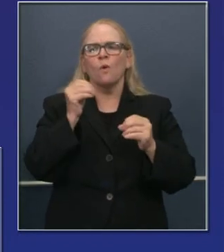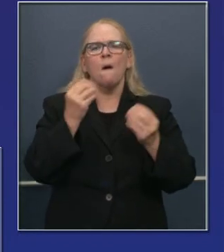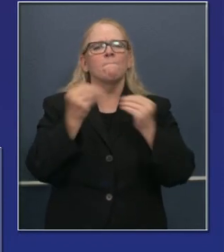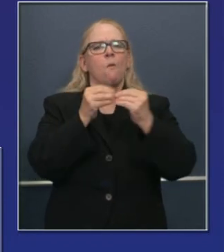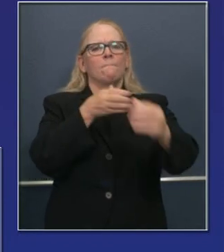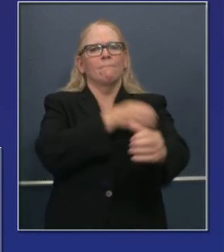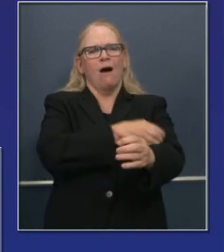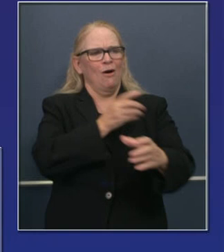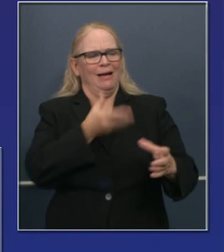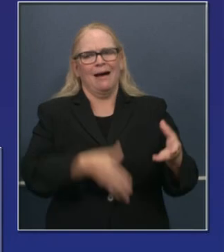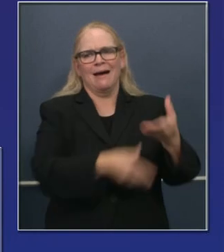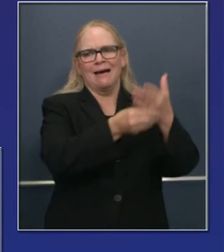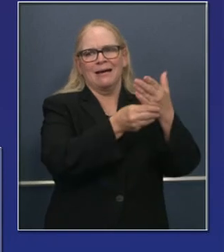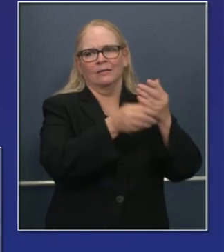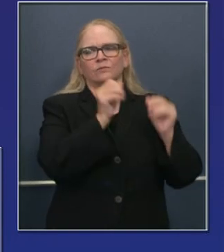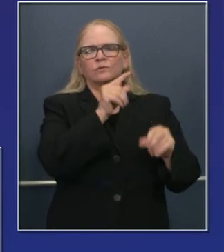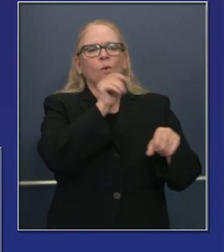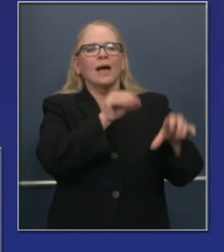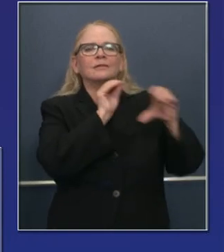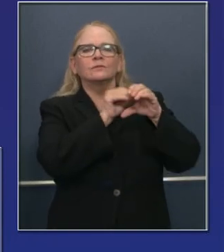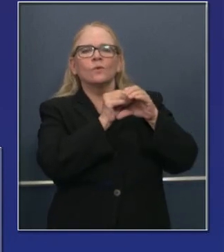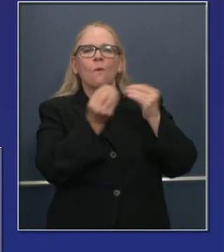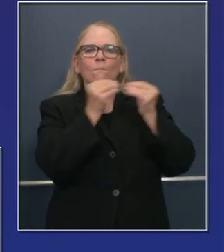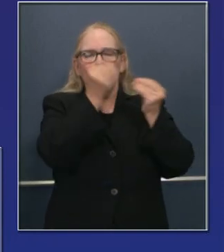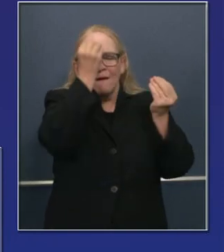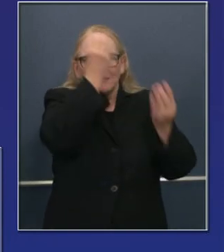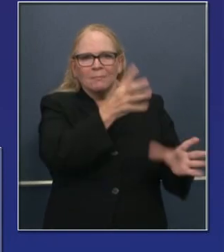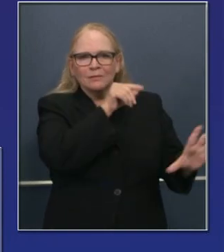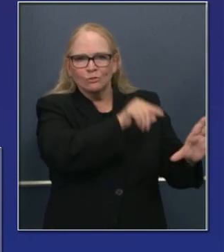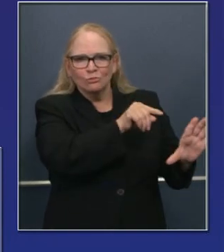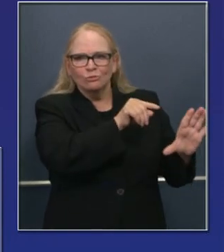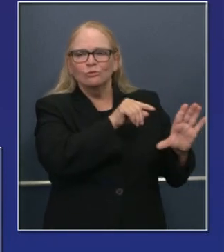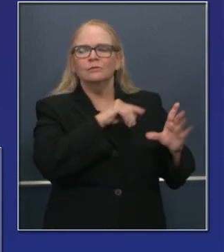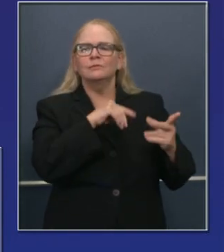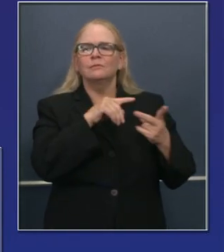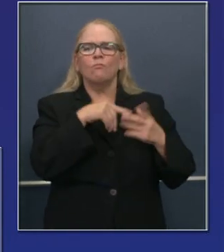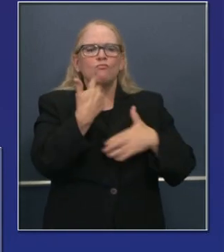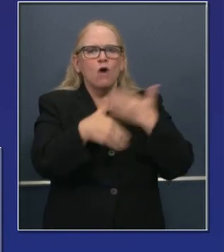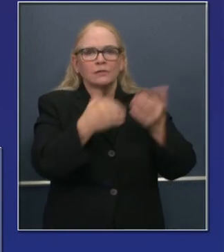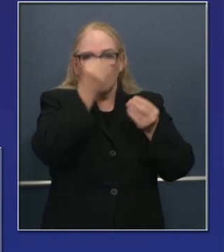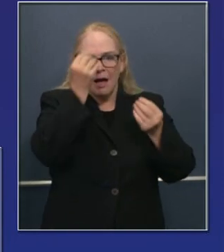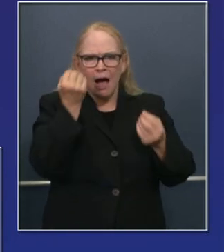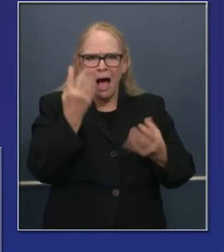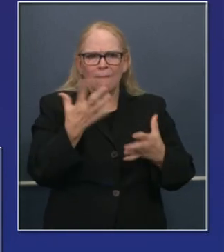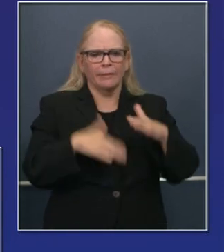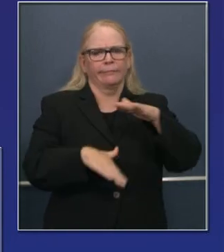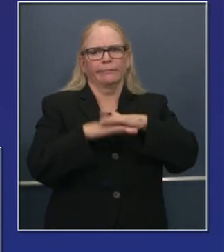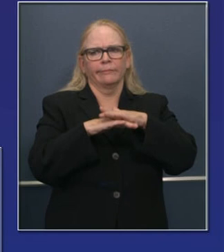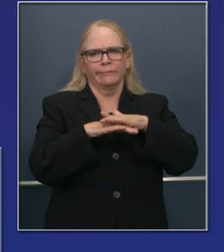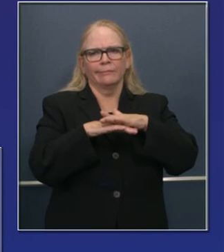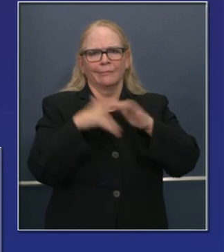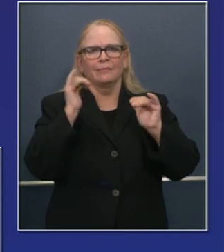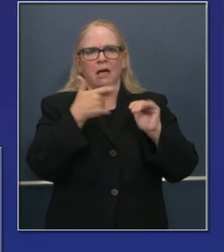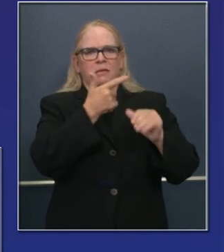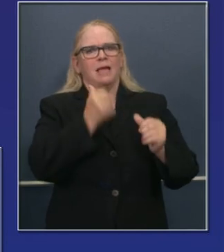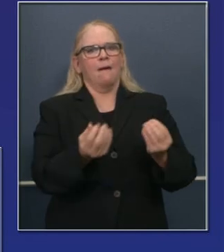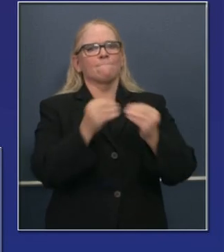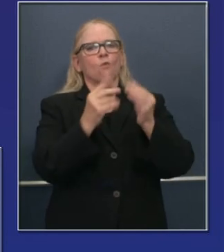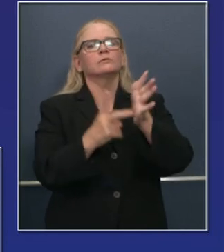administrar más volumen. Fuimos de administrar cierto número de pruebas al día, casi